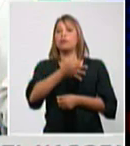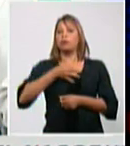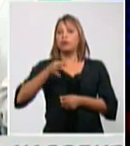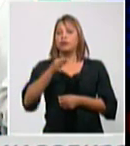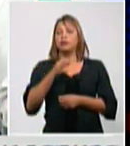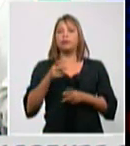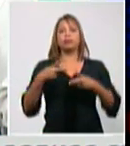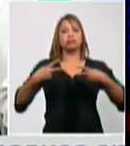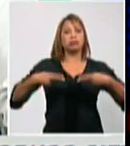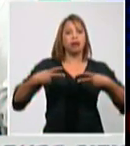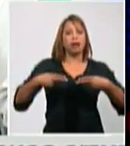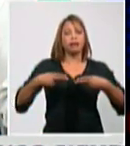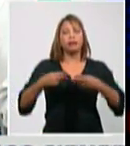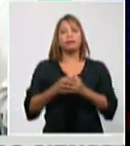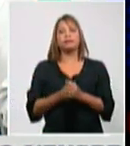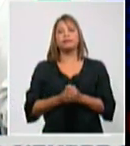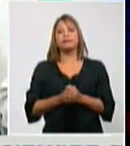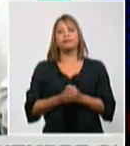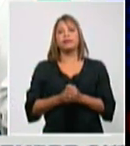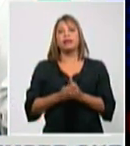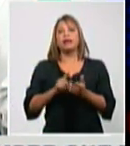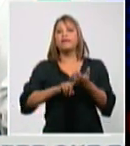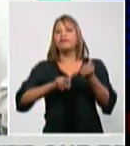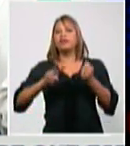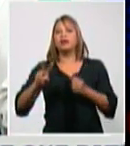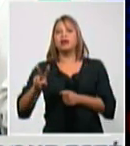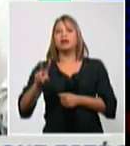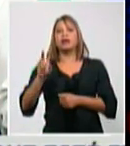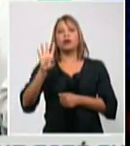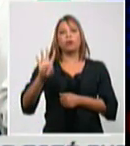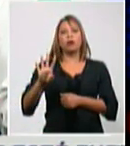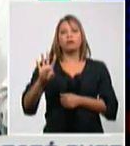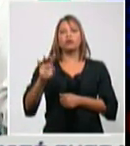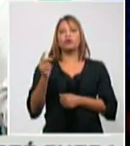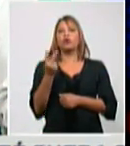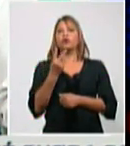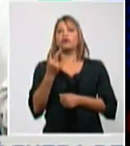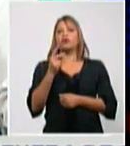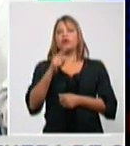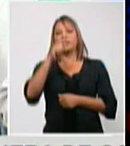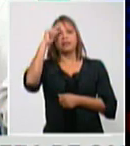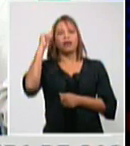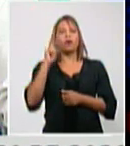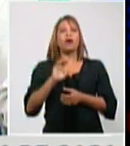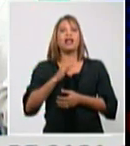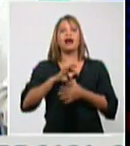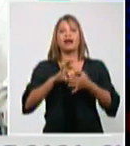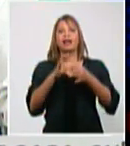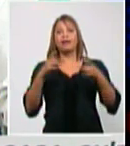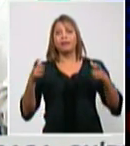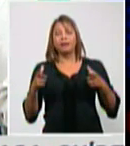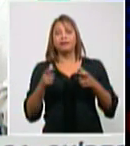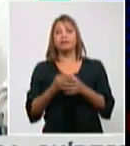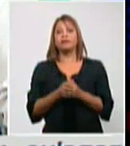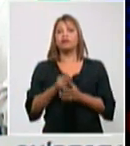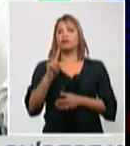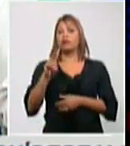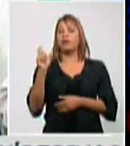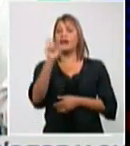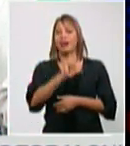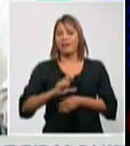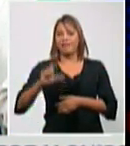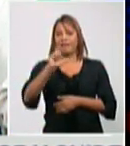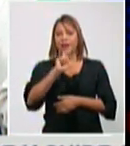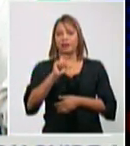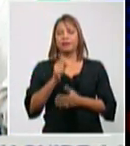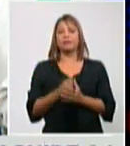Villaclara 4 2 del municipio de Zagua la Grande y 2 de Caibarien de Camagüey 1 del